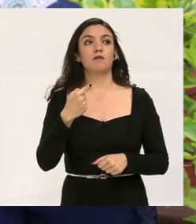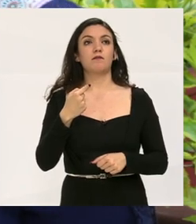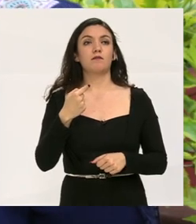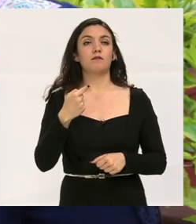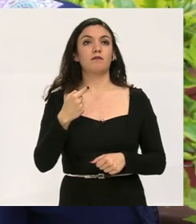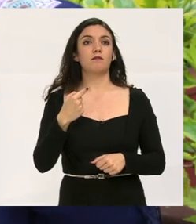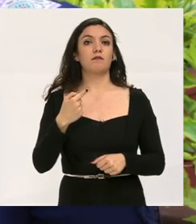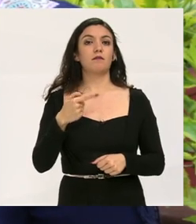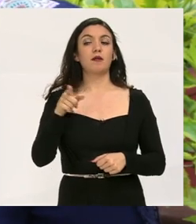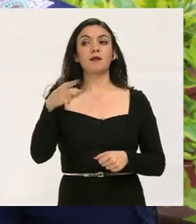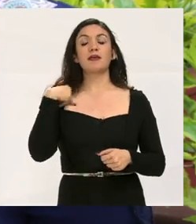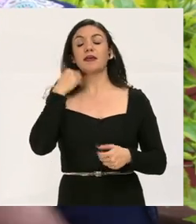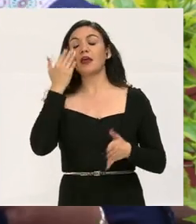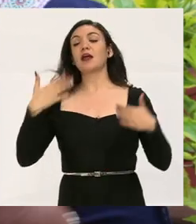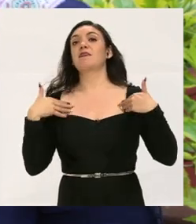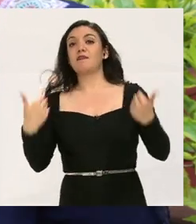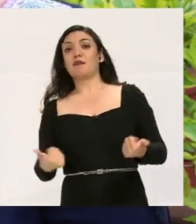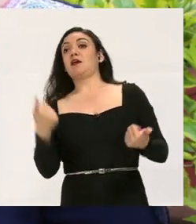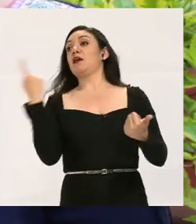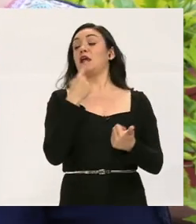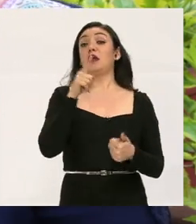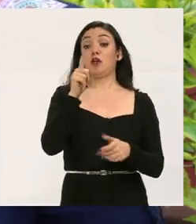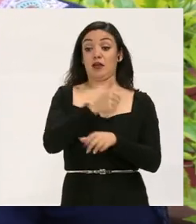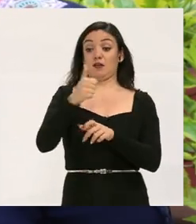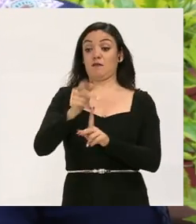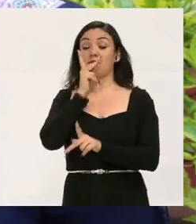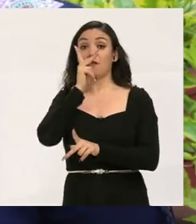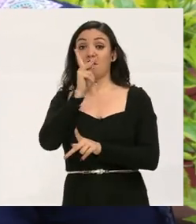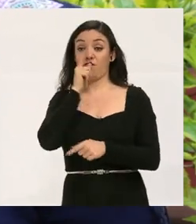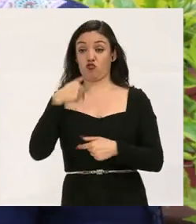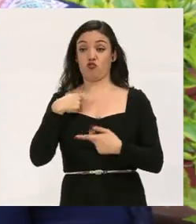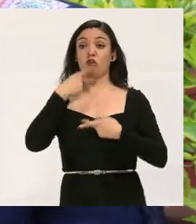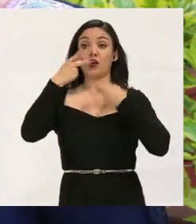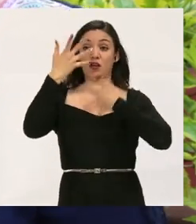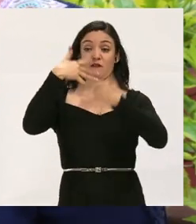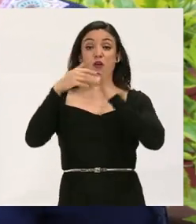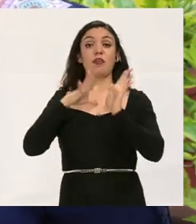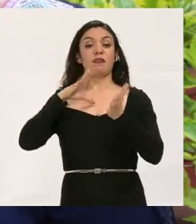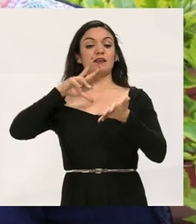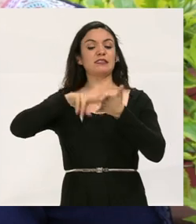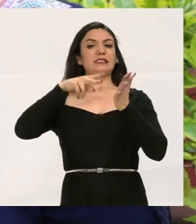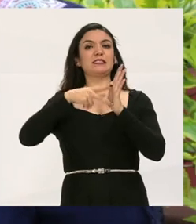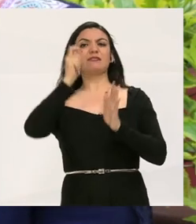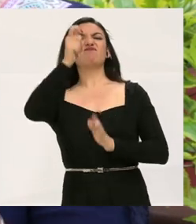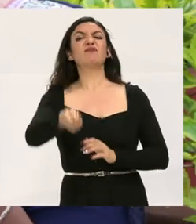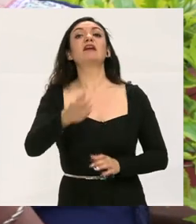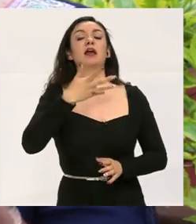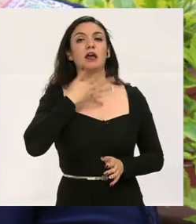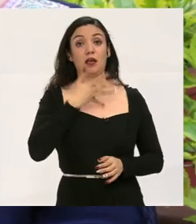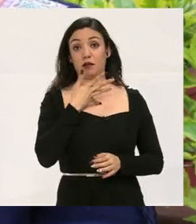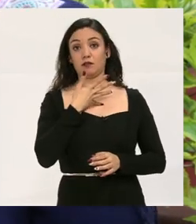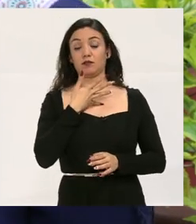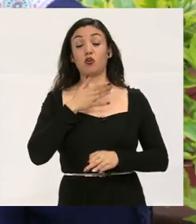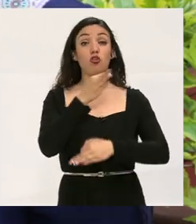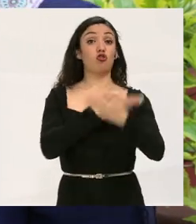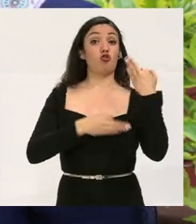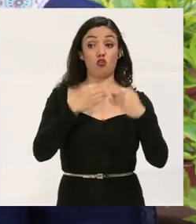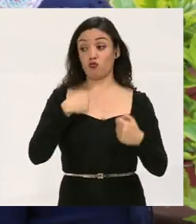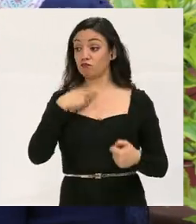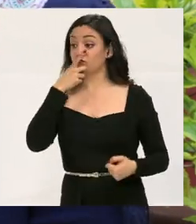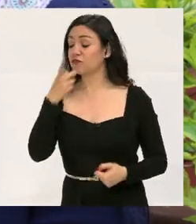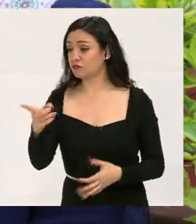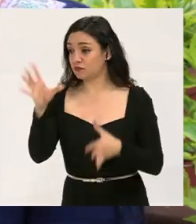me gustaba que él entendiera y que supiera que cada una de las palabras que yo digo tiene un significado. O sea,